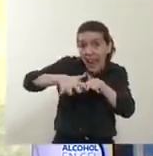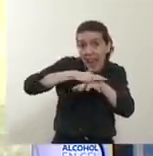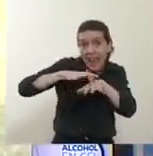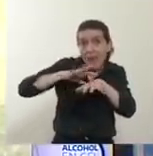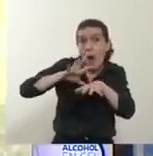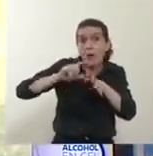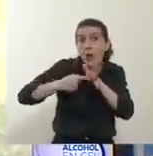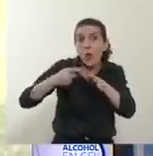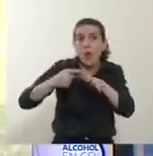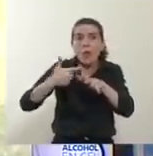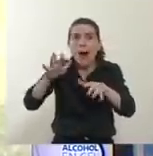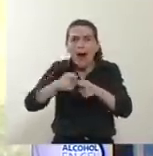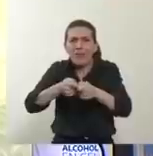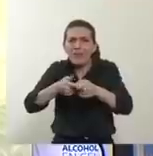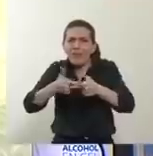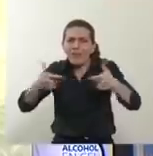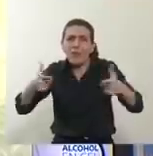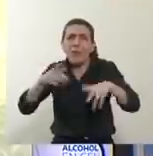cómo vamos a seguir.